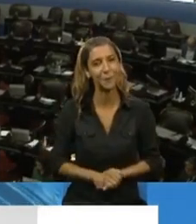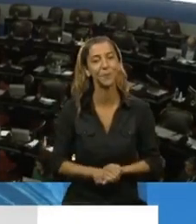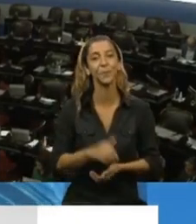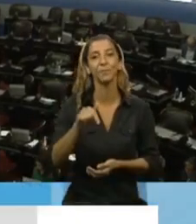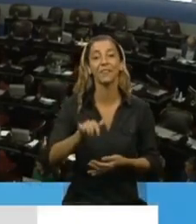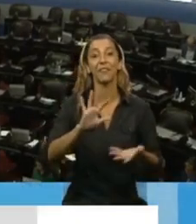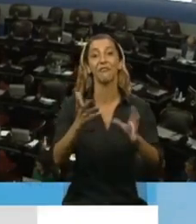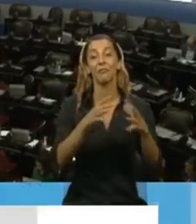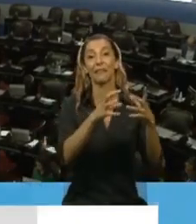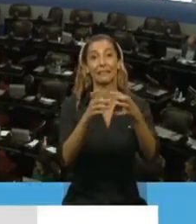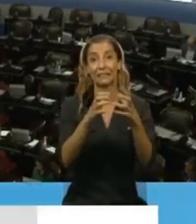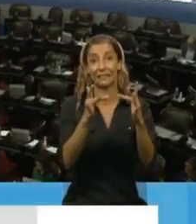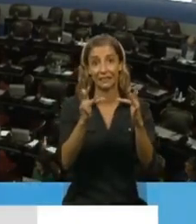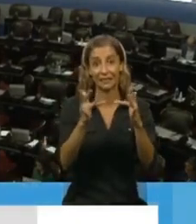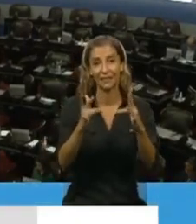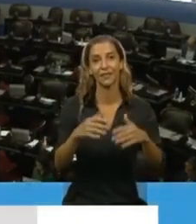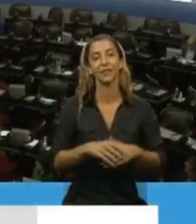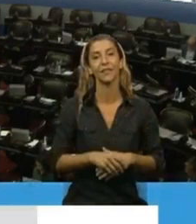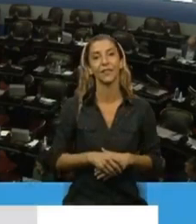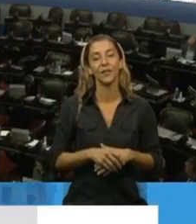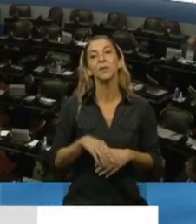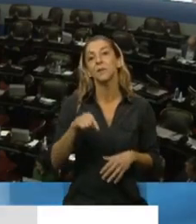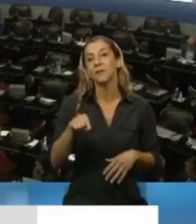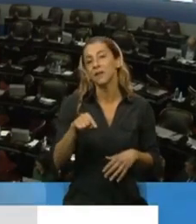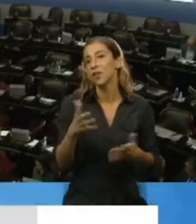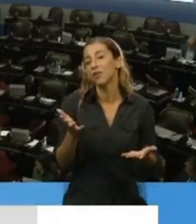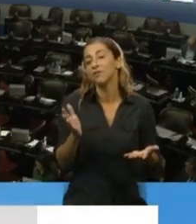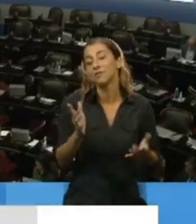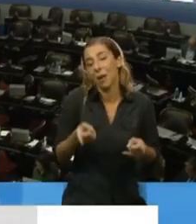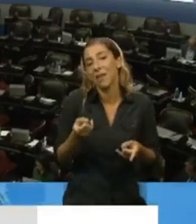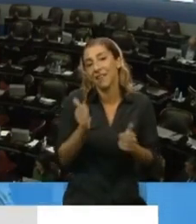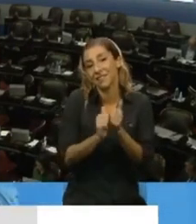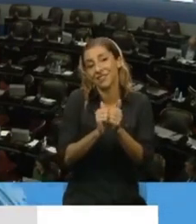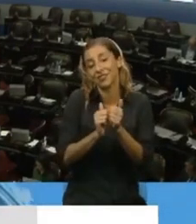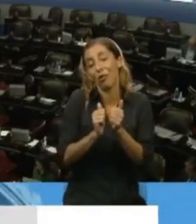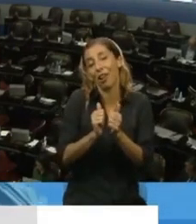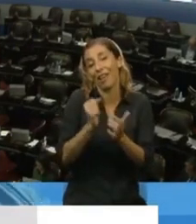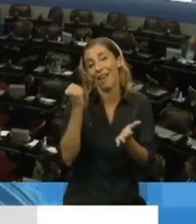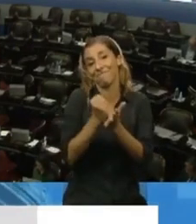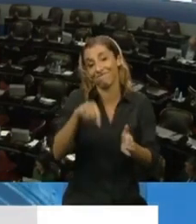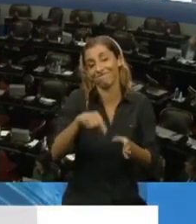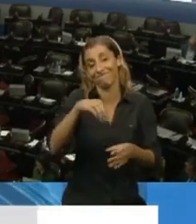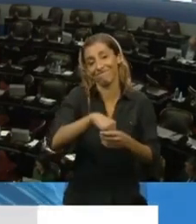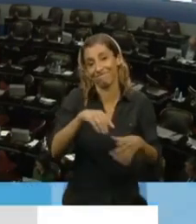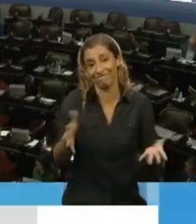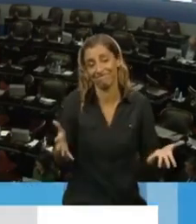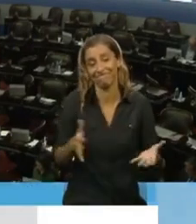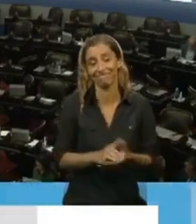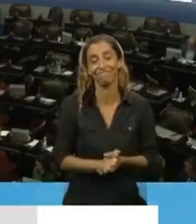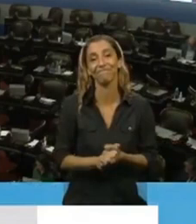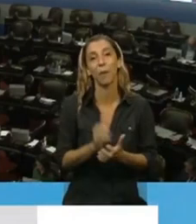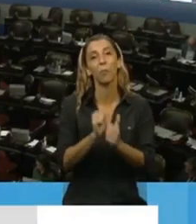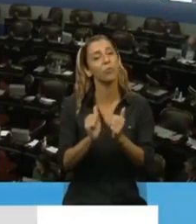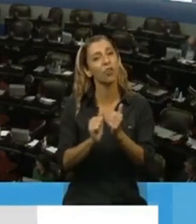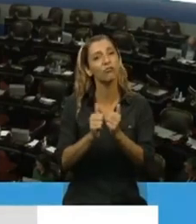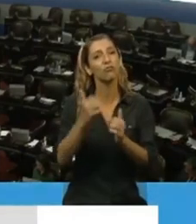sesión remota es formar parte de la historia. Pero también quiero recalcar que formar parte de la